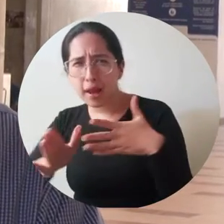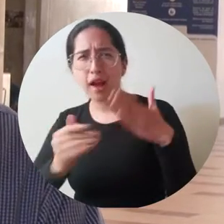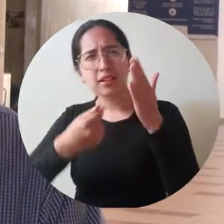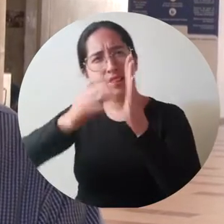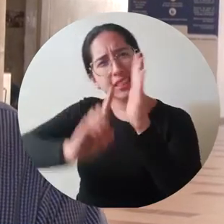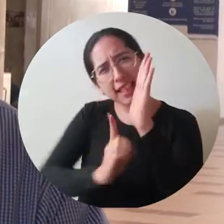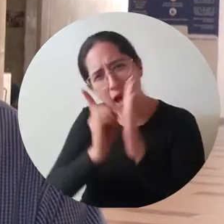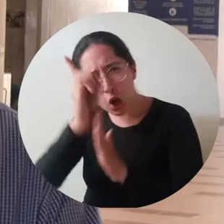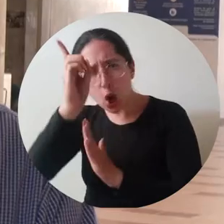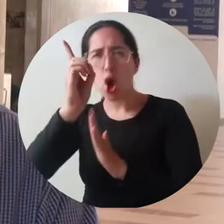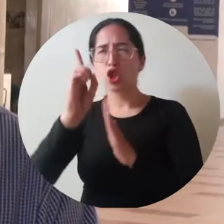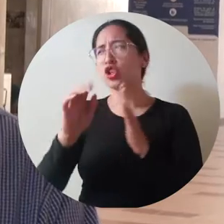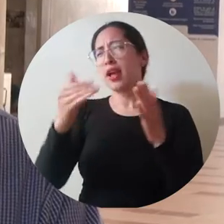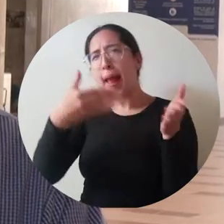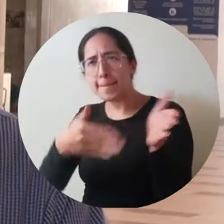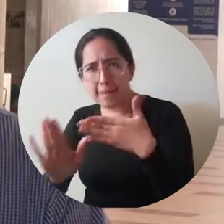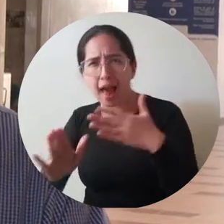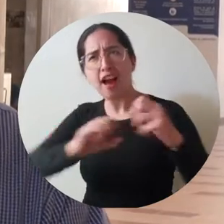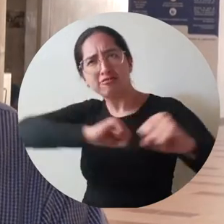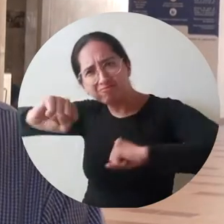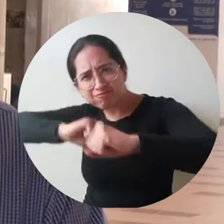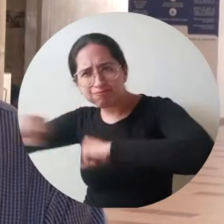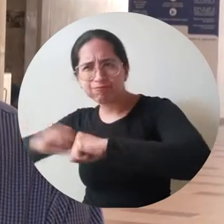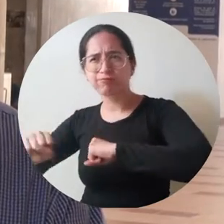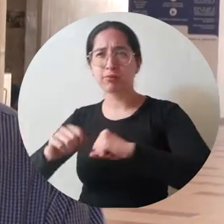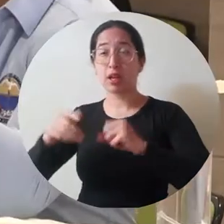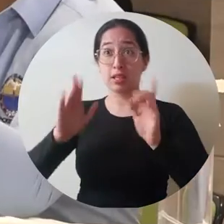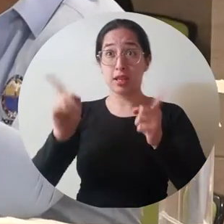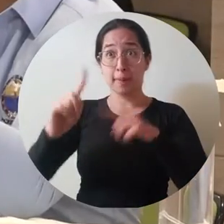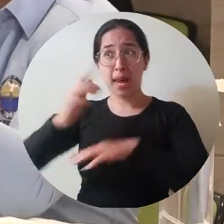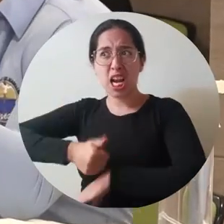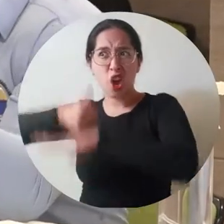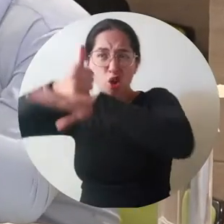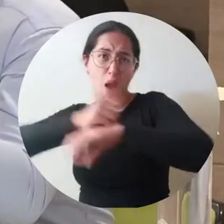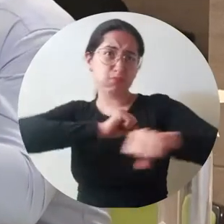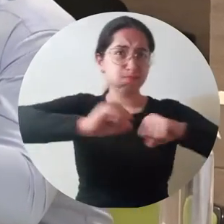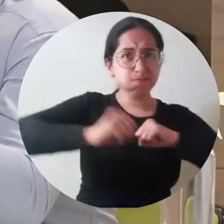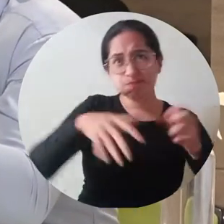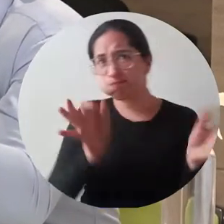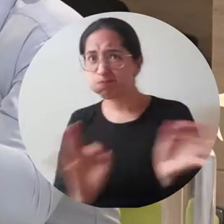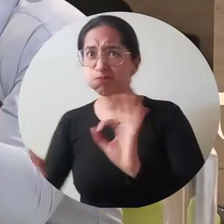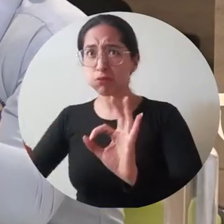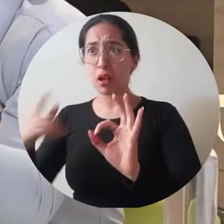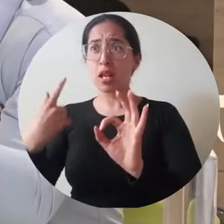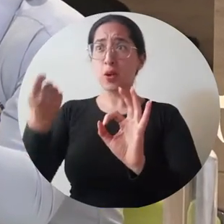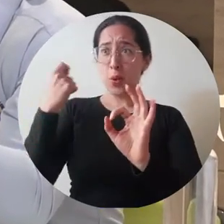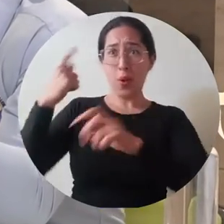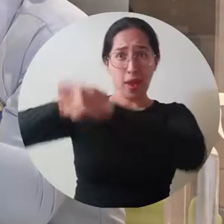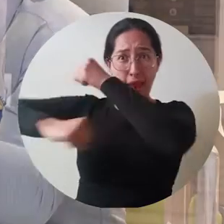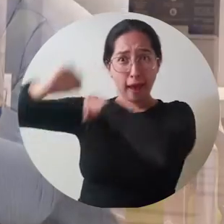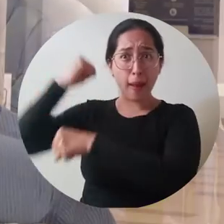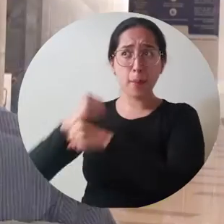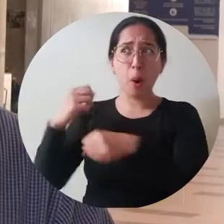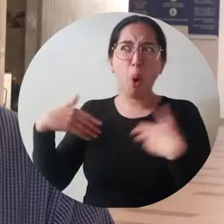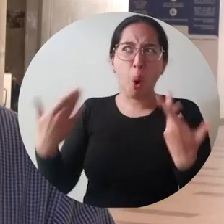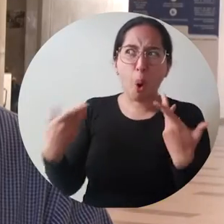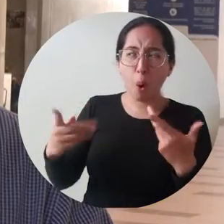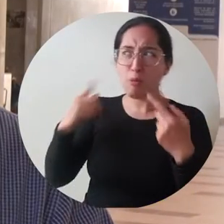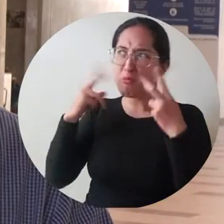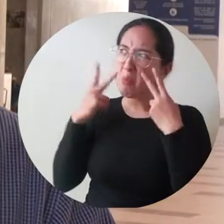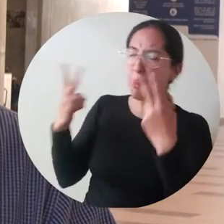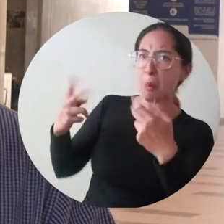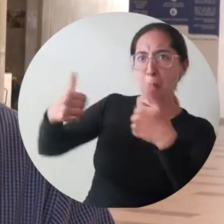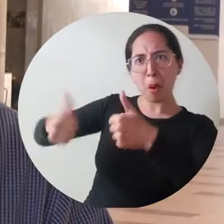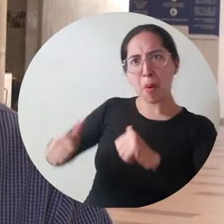el plan de acción, la gestión del rector en el último cuatrimestre del año pasado. Ha sido sobresaliente el